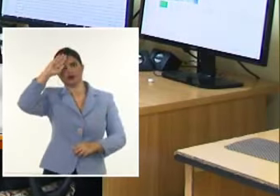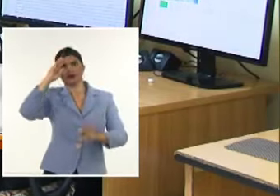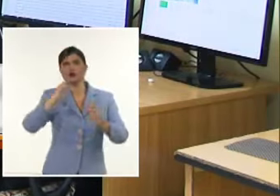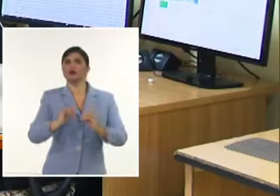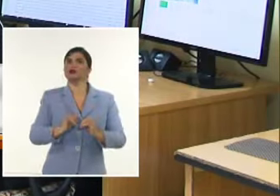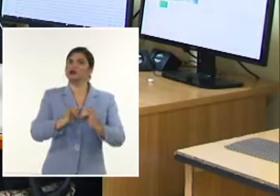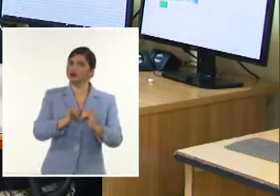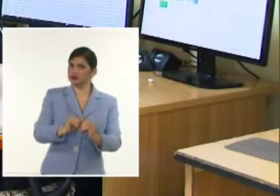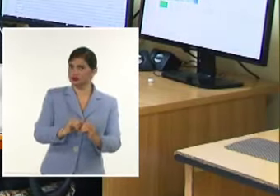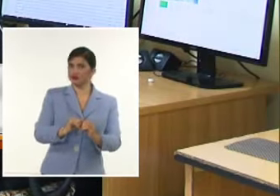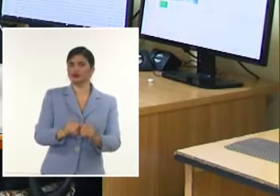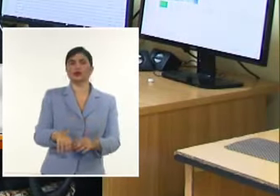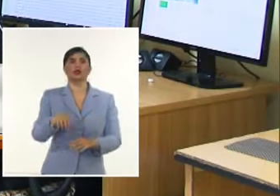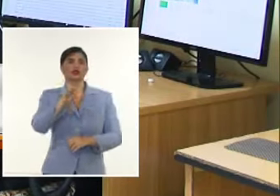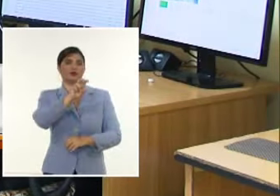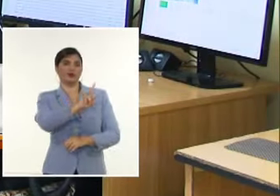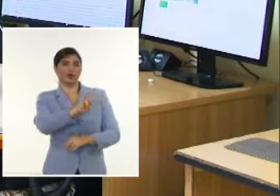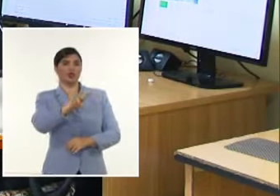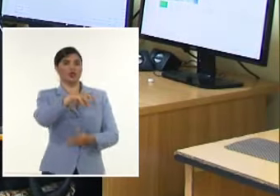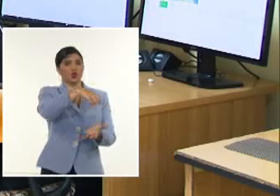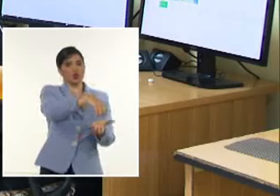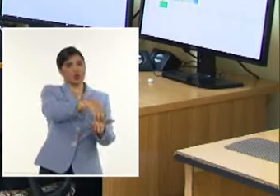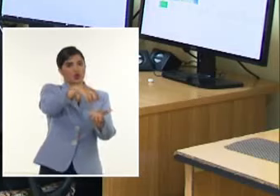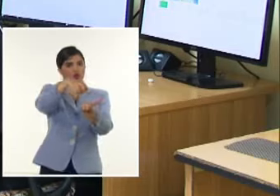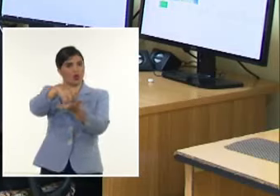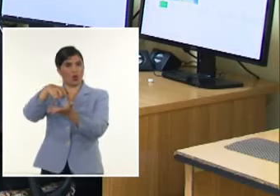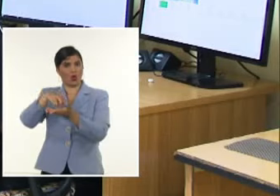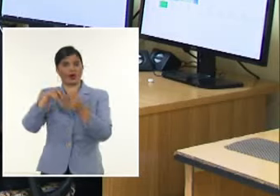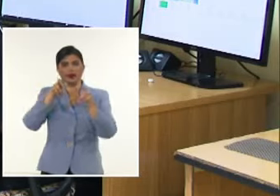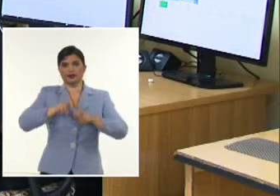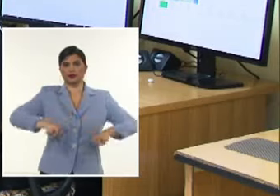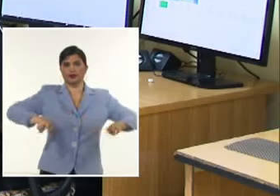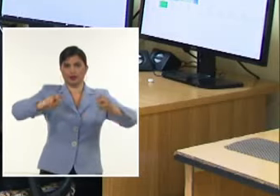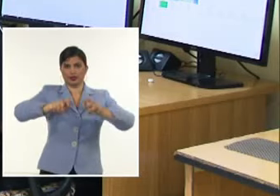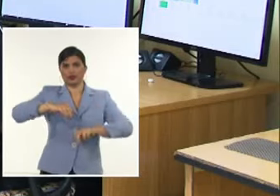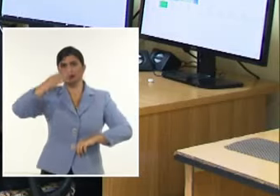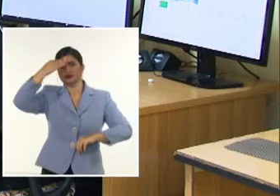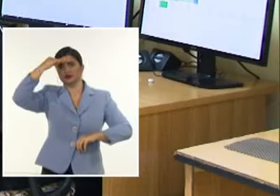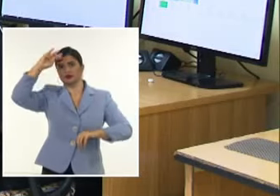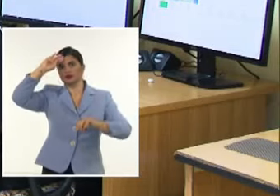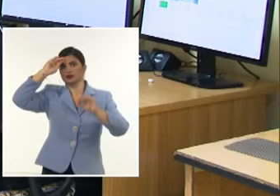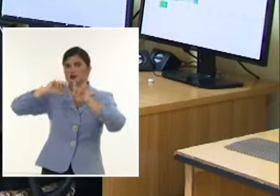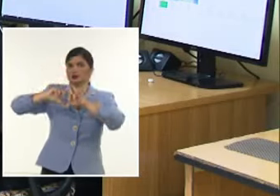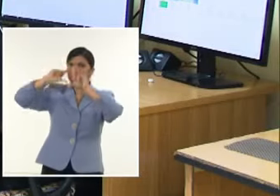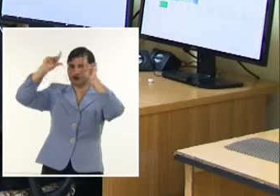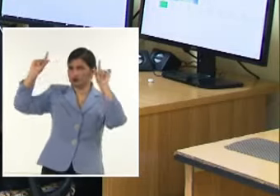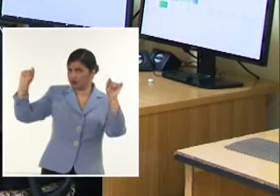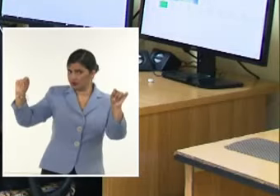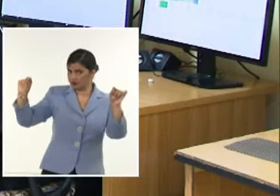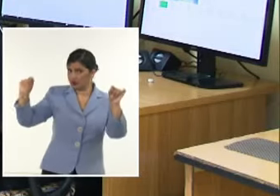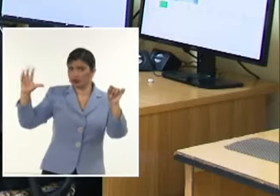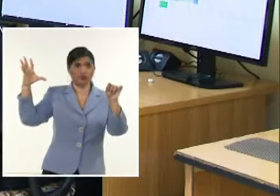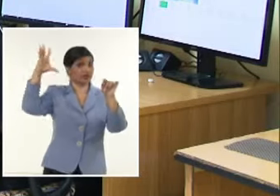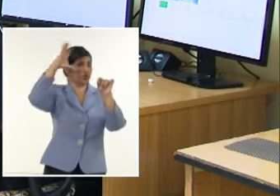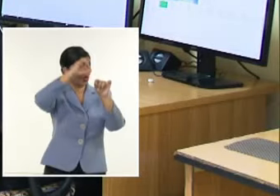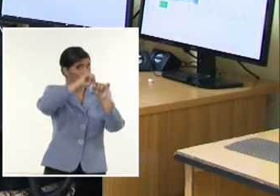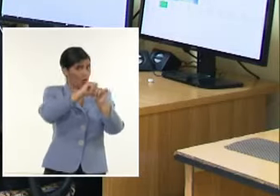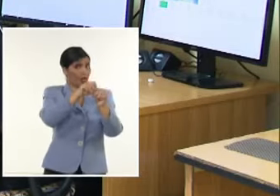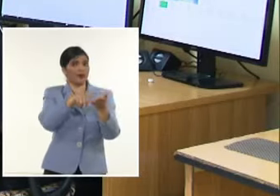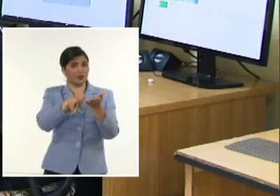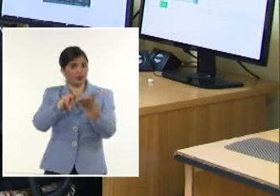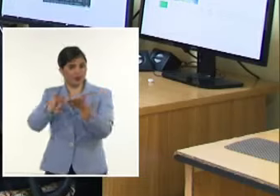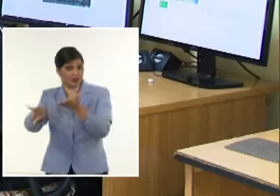de 22 estaciones sismológicas Que están distribuidas en todo el país Desde el extremo oriental de Cuba Hasta la parte occidental